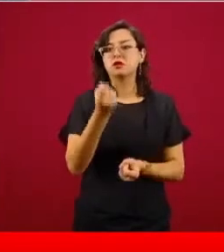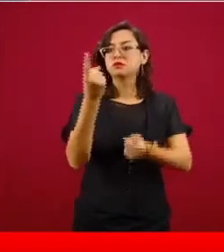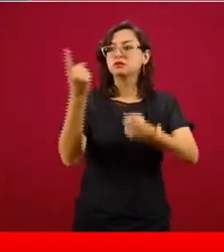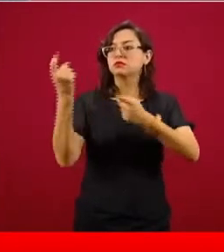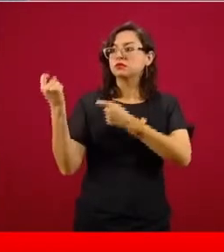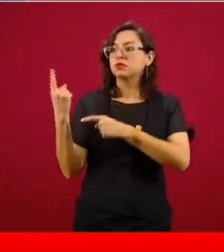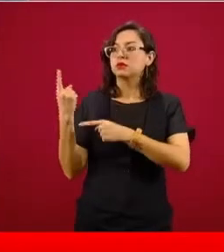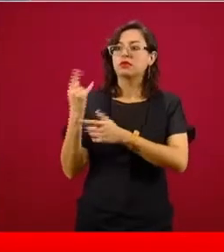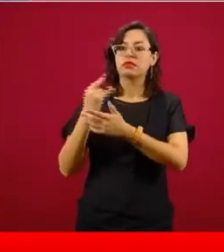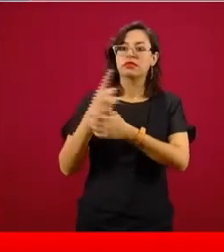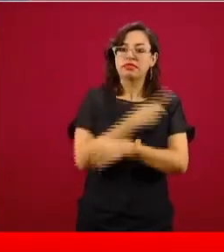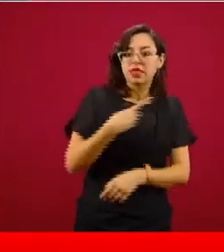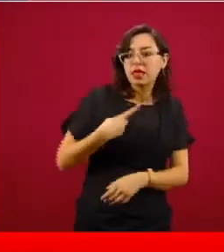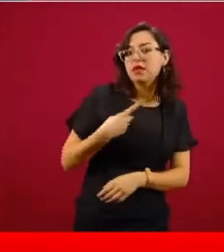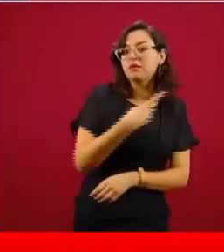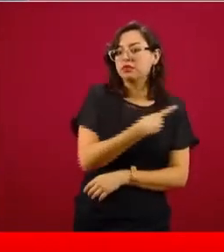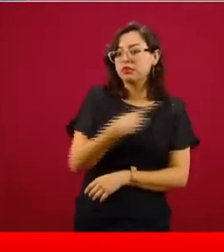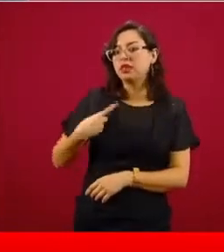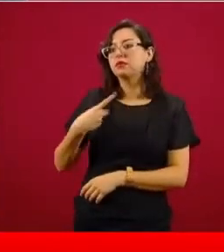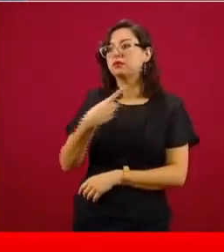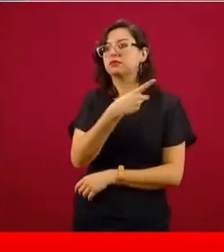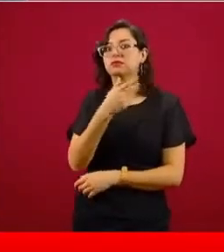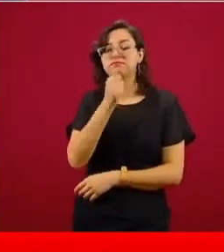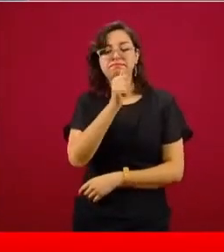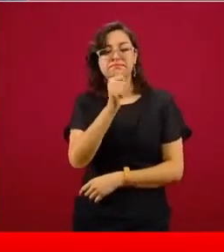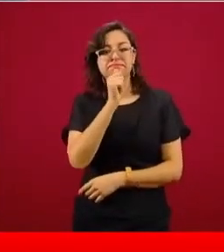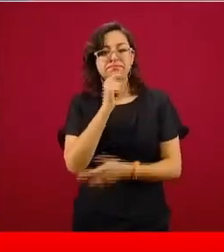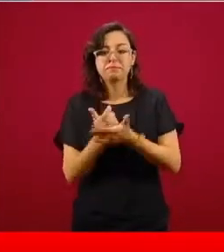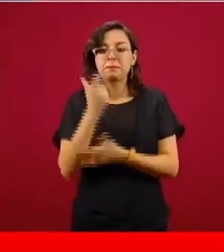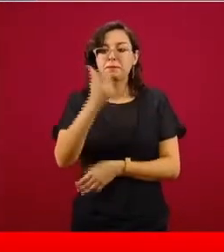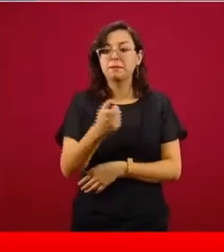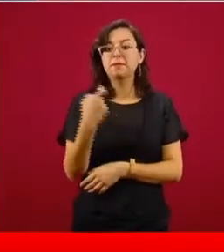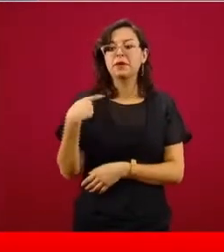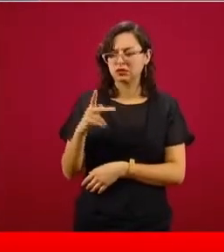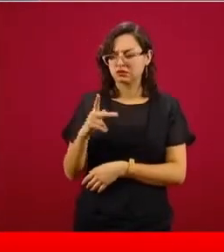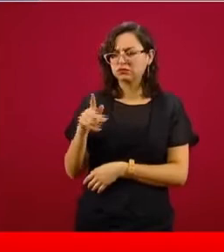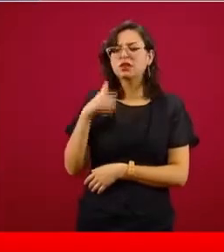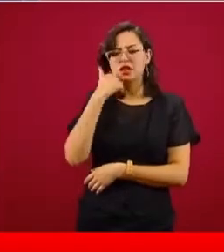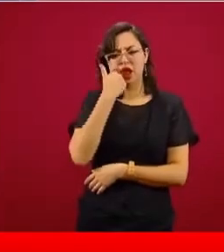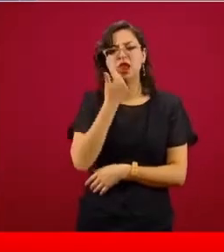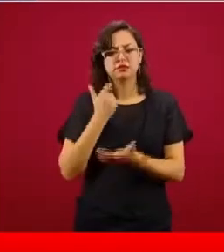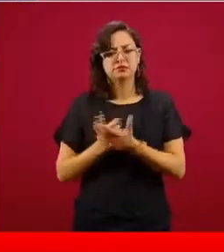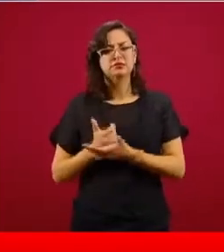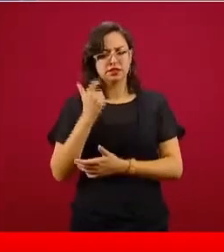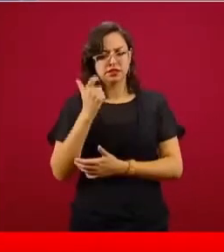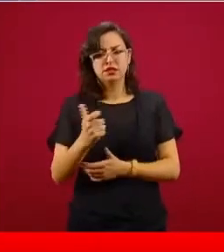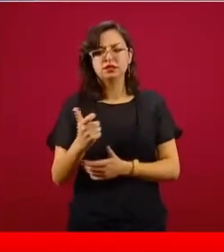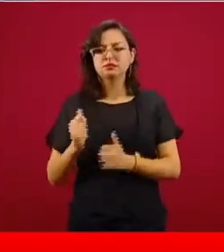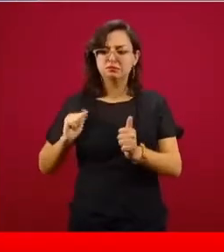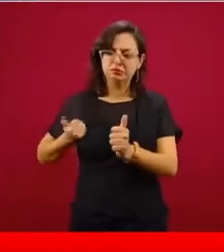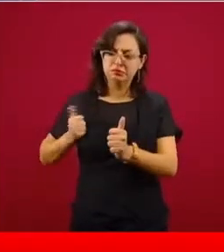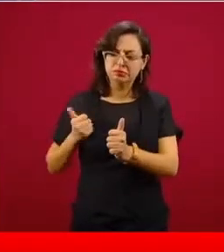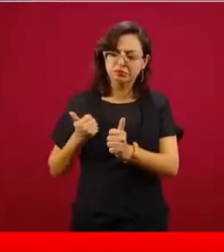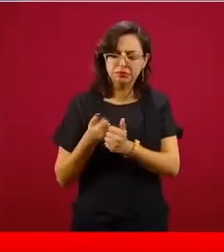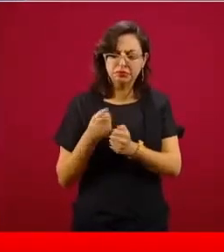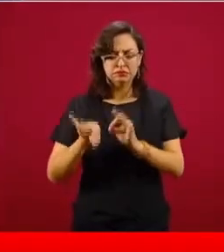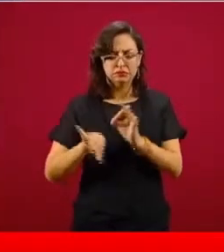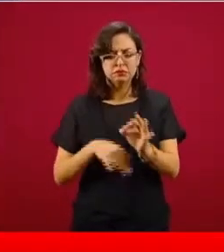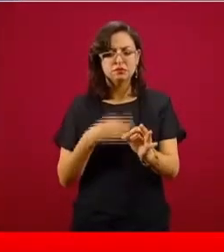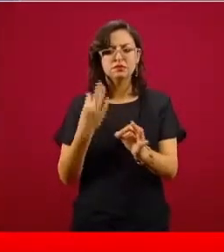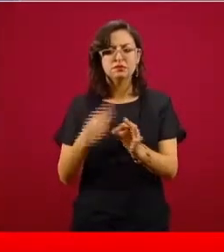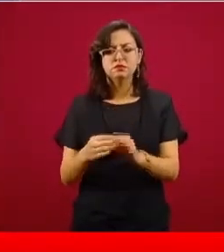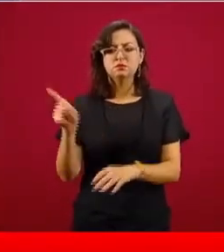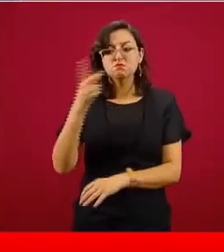se han quedado rezagados, de ponerse al día. Eso fue lo que me